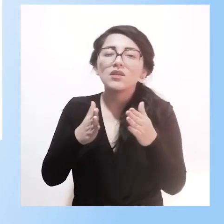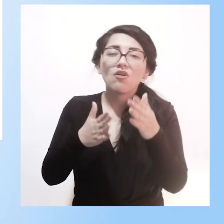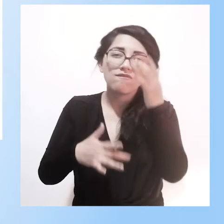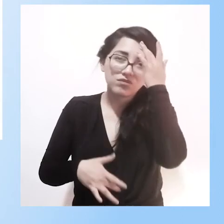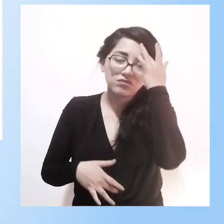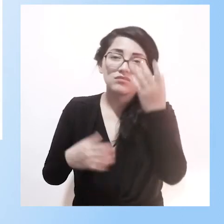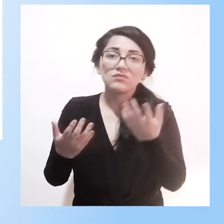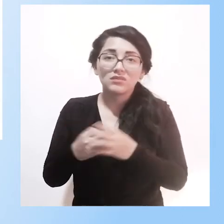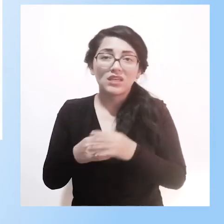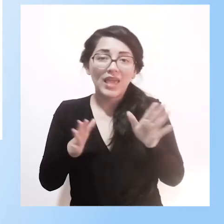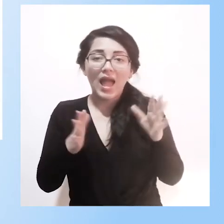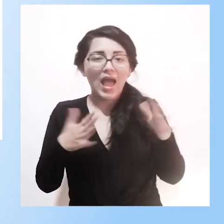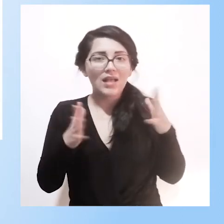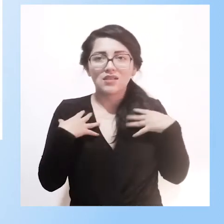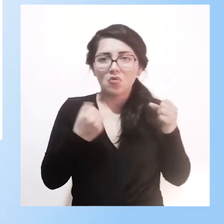la salud?